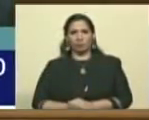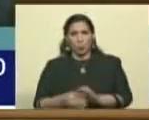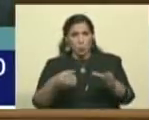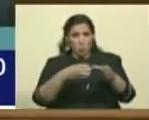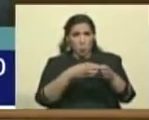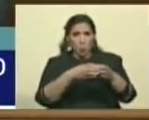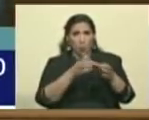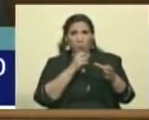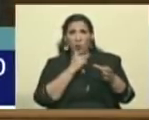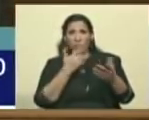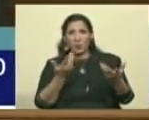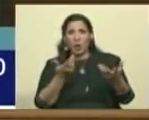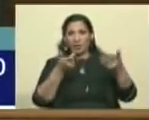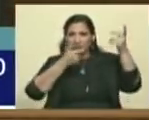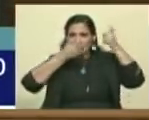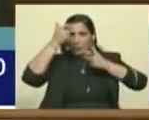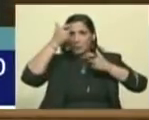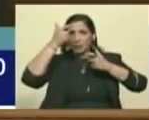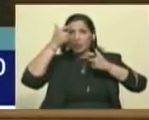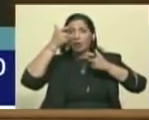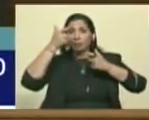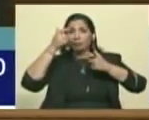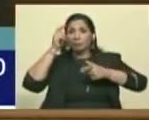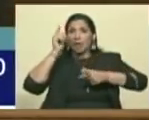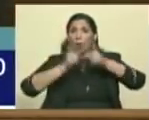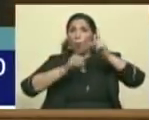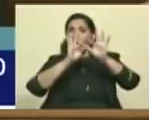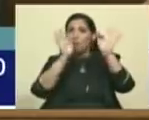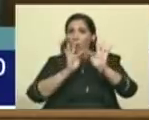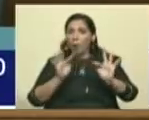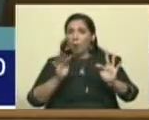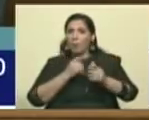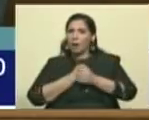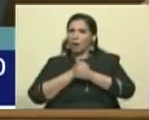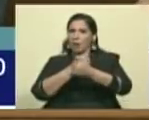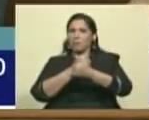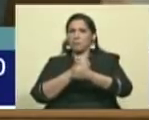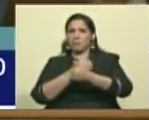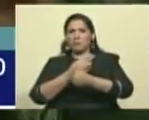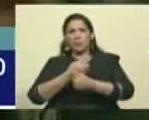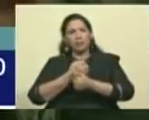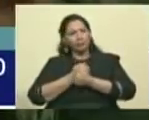que de alguna manera, pues, aman quién es nuestra patria.